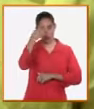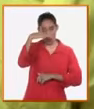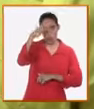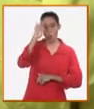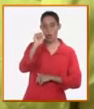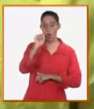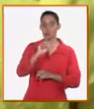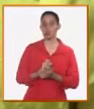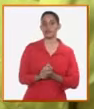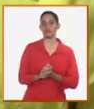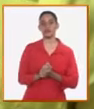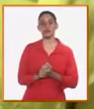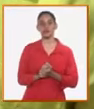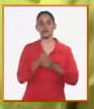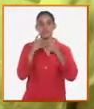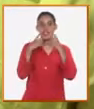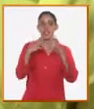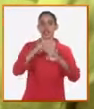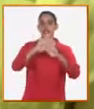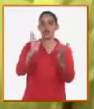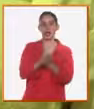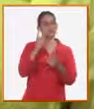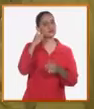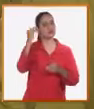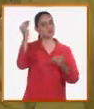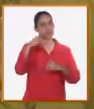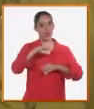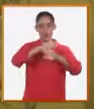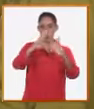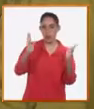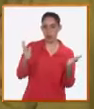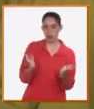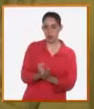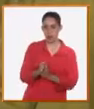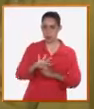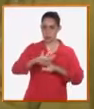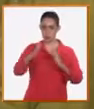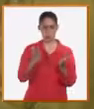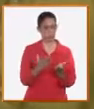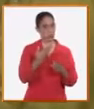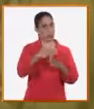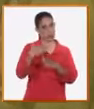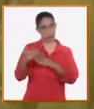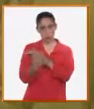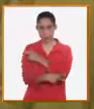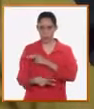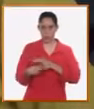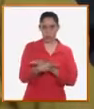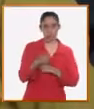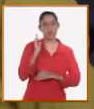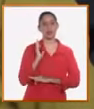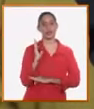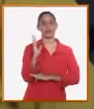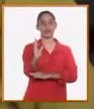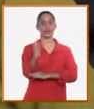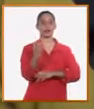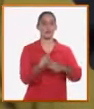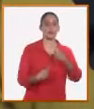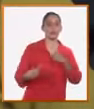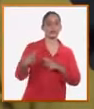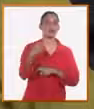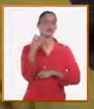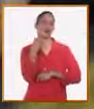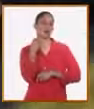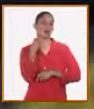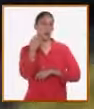ligero cubano. Ya tenemos un prestigio y un reconocimiento a nivel mundial. Trabajar en función de la excelencia, respetando los principios de la ronera